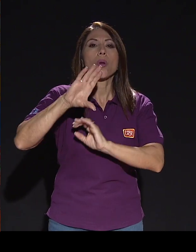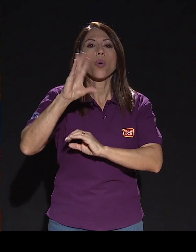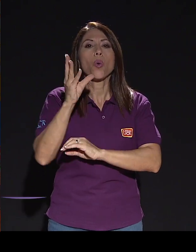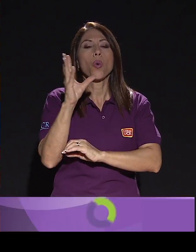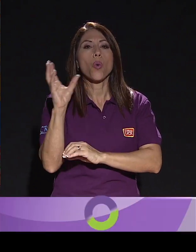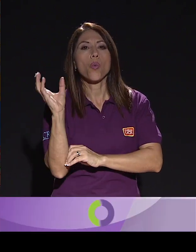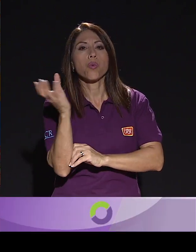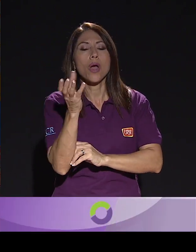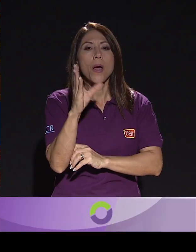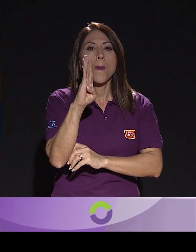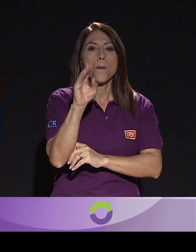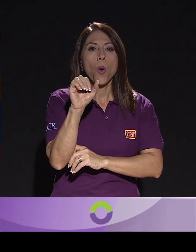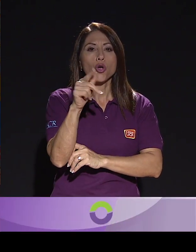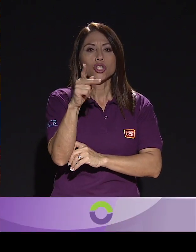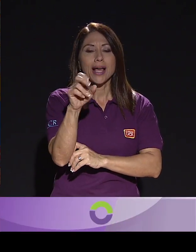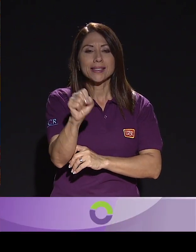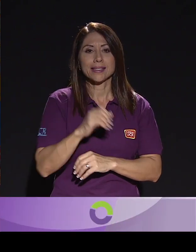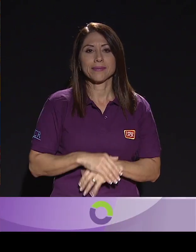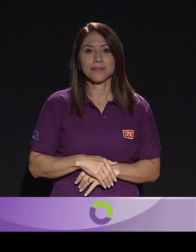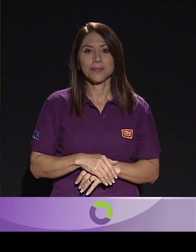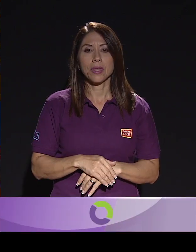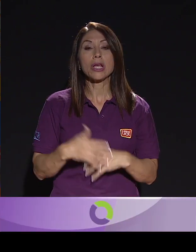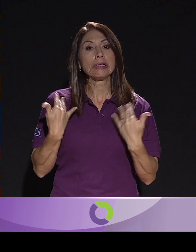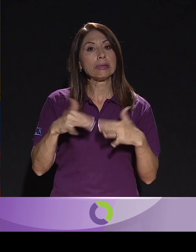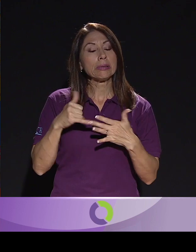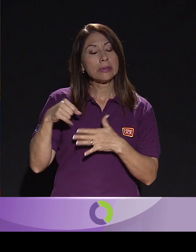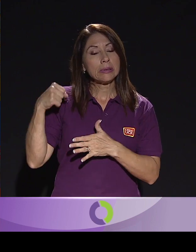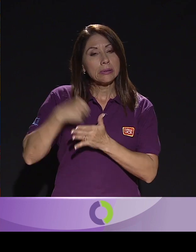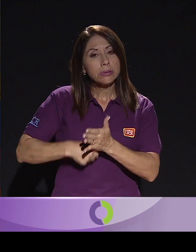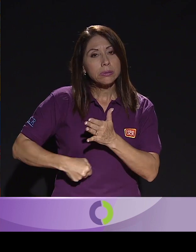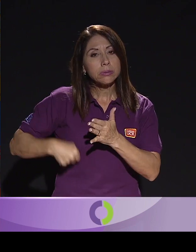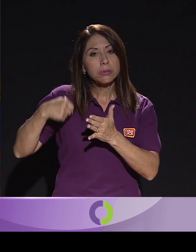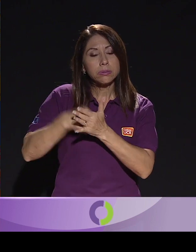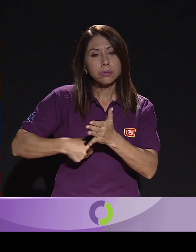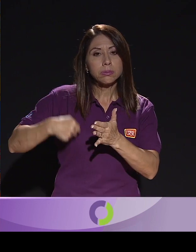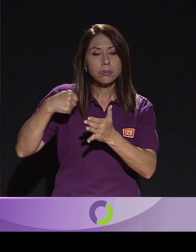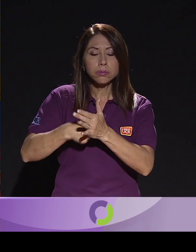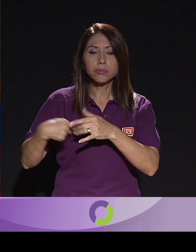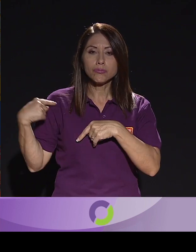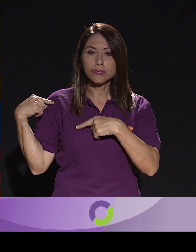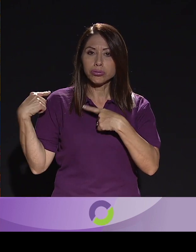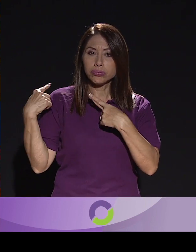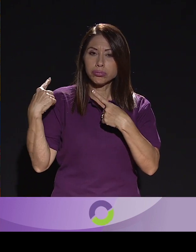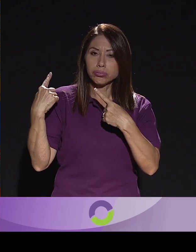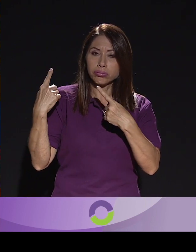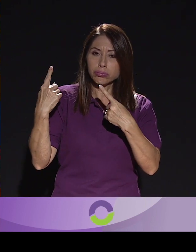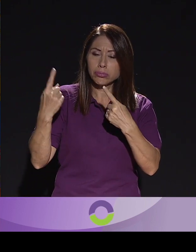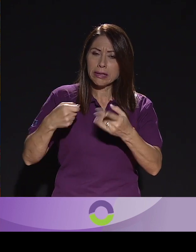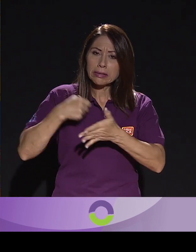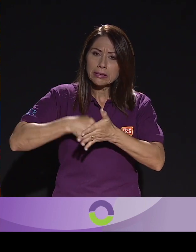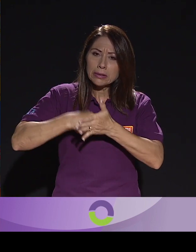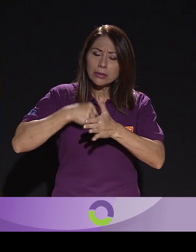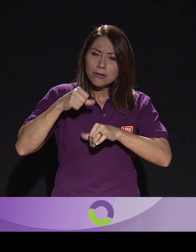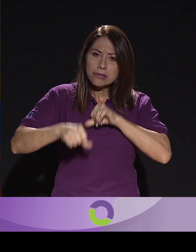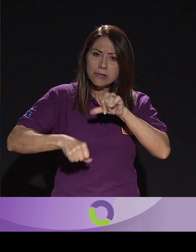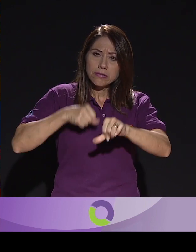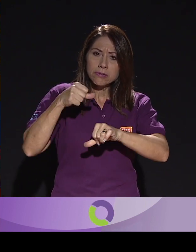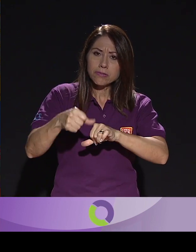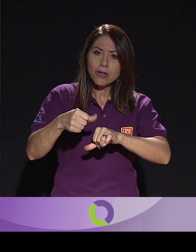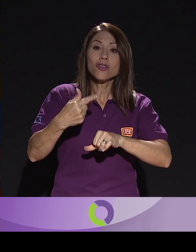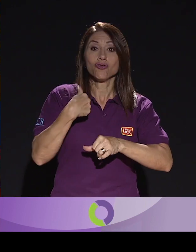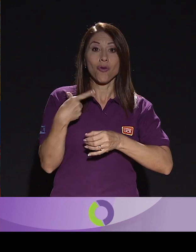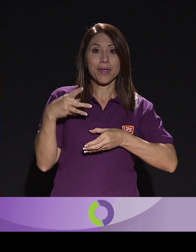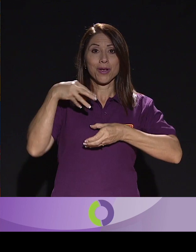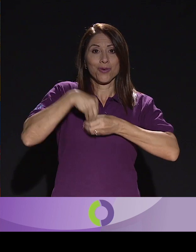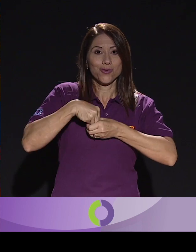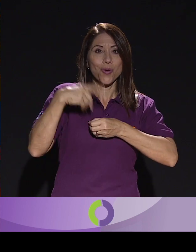Ha sido una lucha bastante larga, en la cual estamos, incluyo porque soy parte de